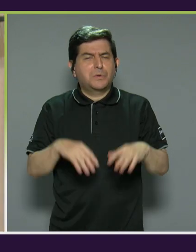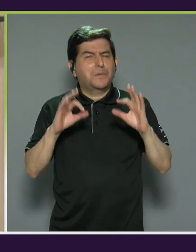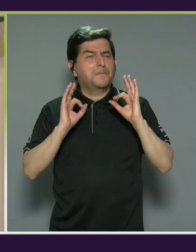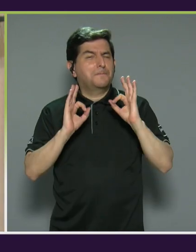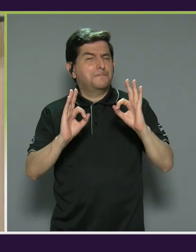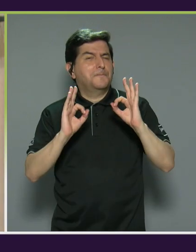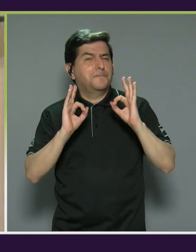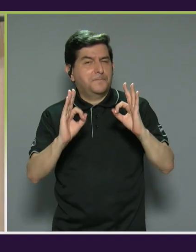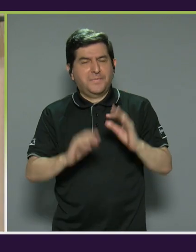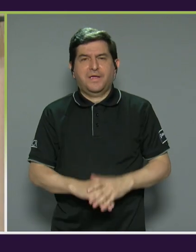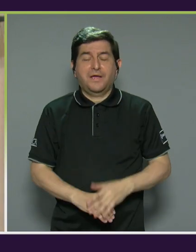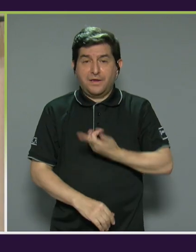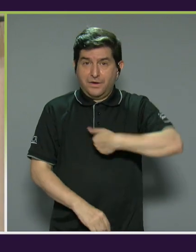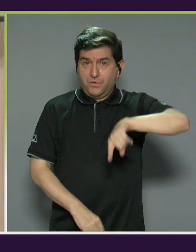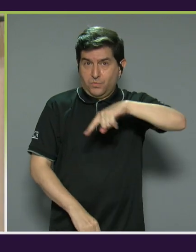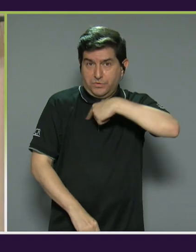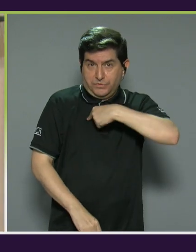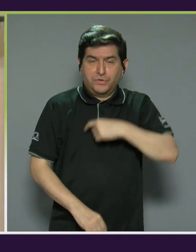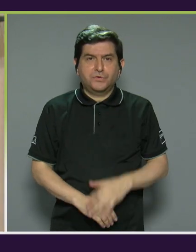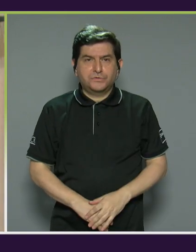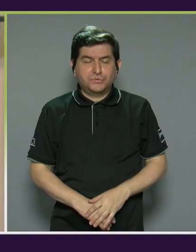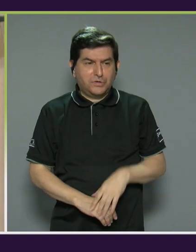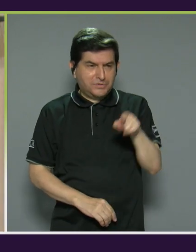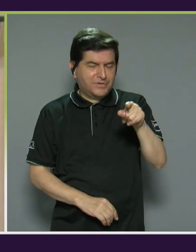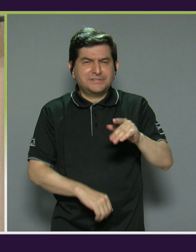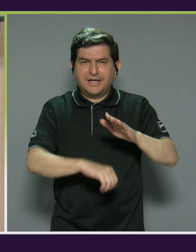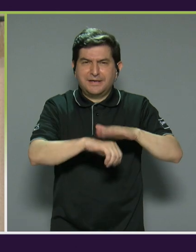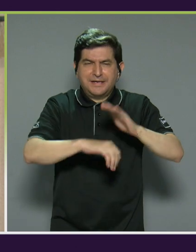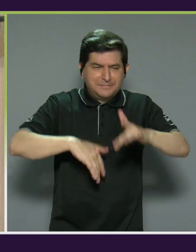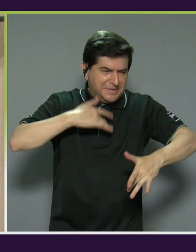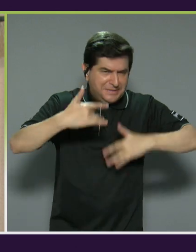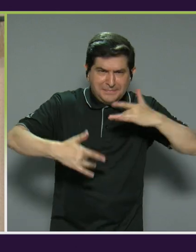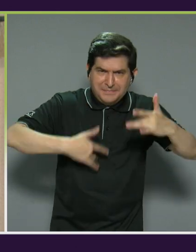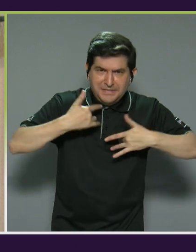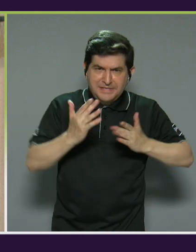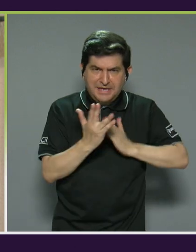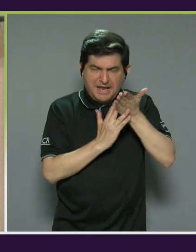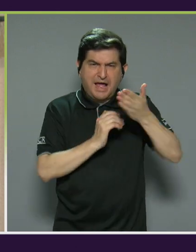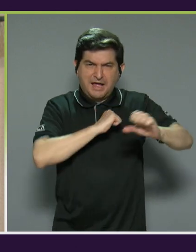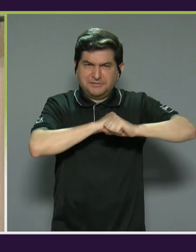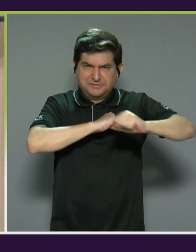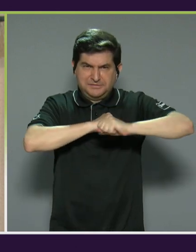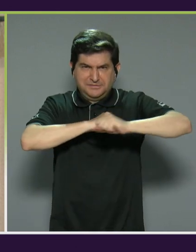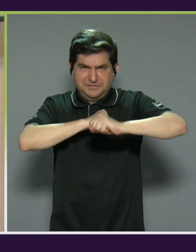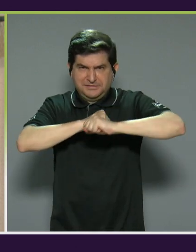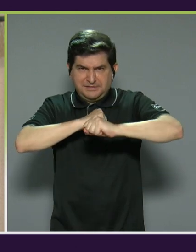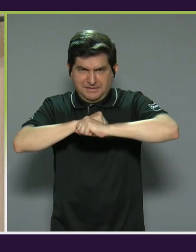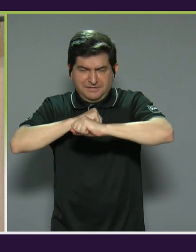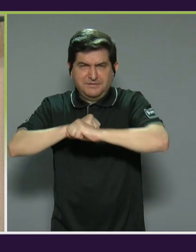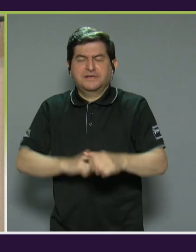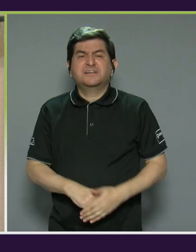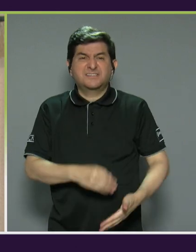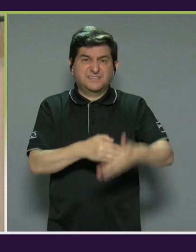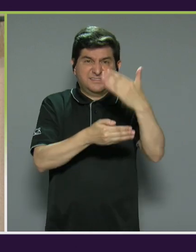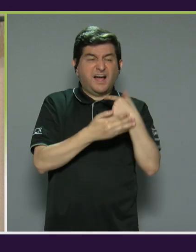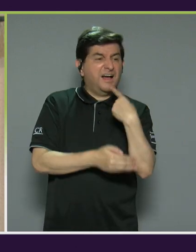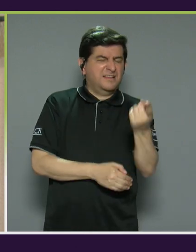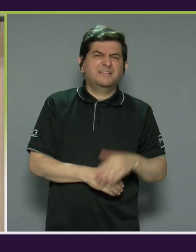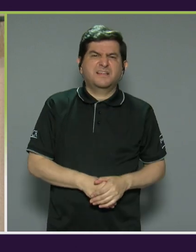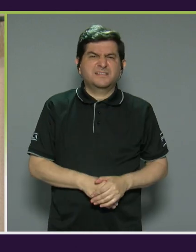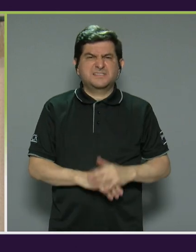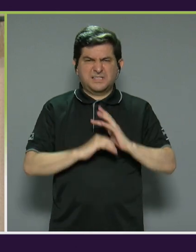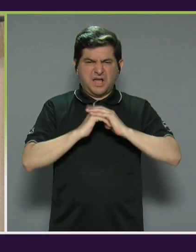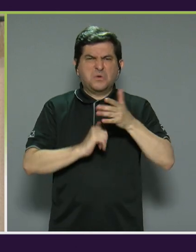cuando logramos que se sensibilizara a través de las campañas, de las campañas, antes decían que es